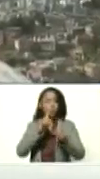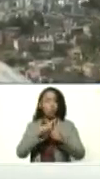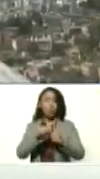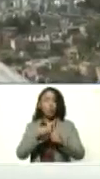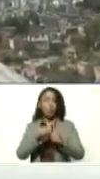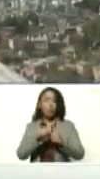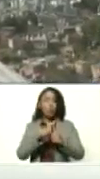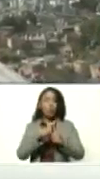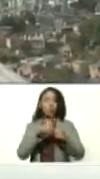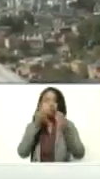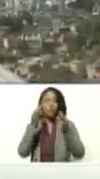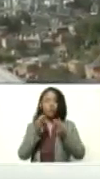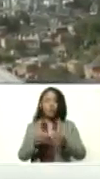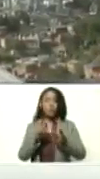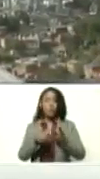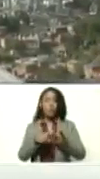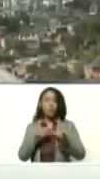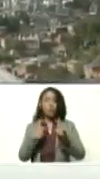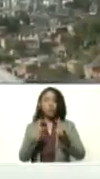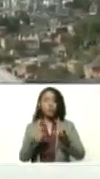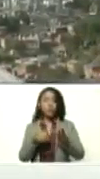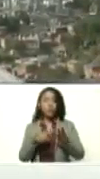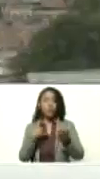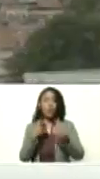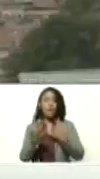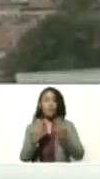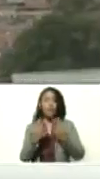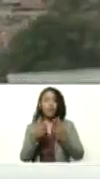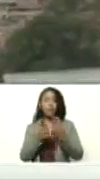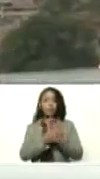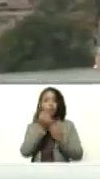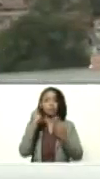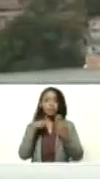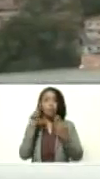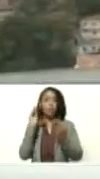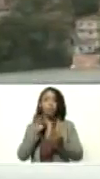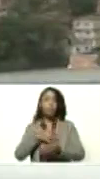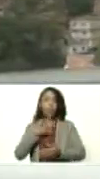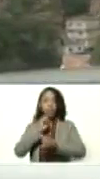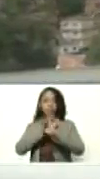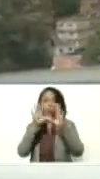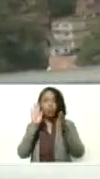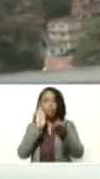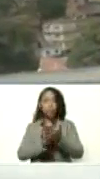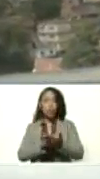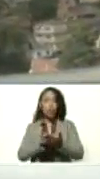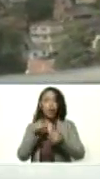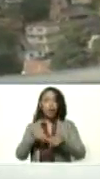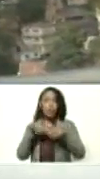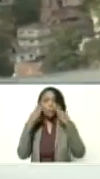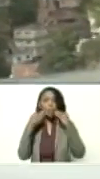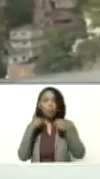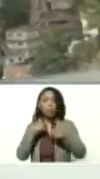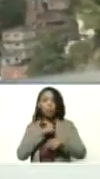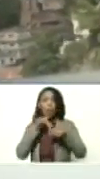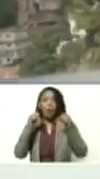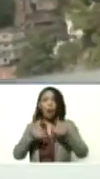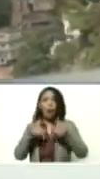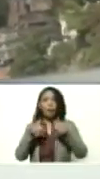formalización, el financiamiento y la feria, claramente es aplicable a esta experiencia. Nosotros estamos ahorita, presidente,